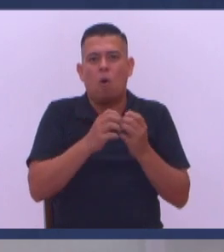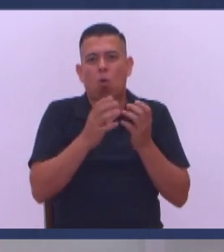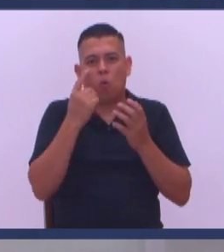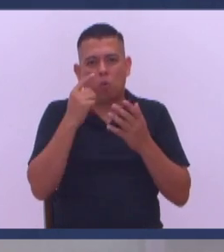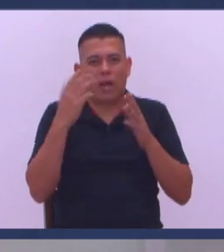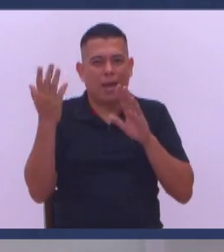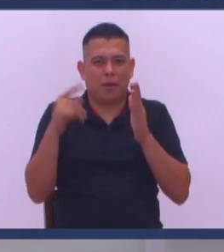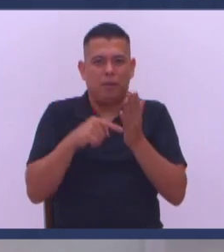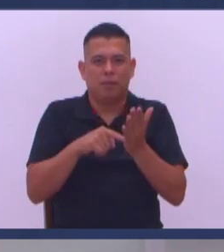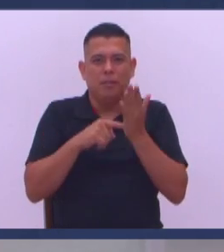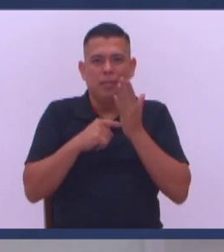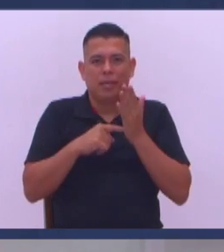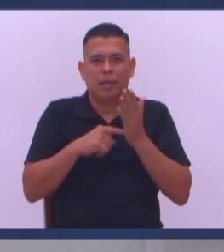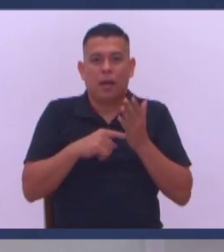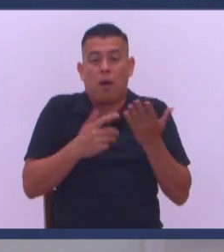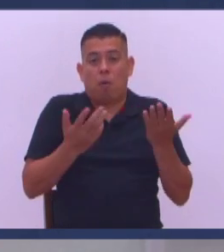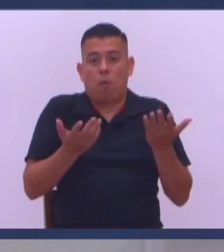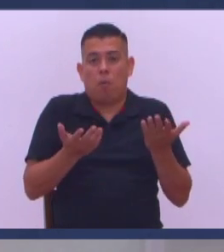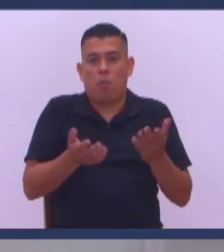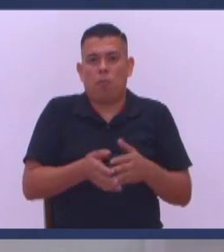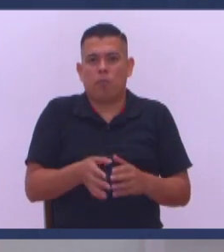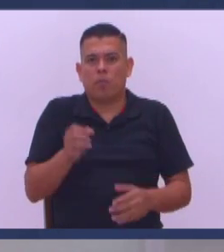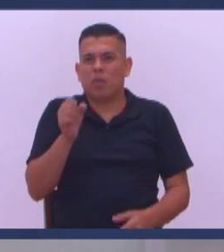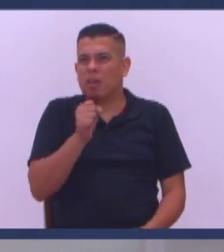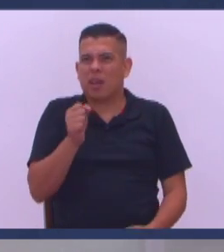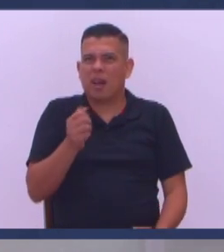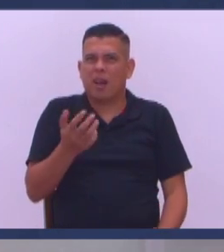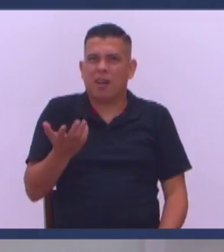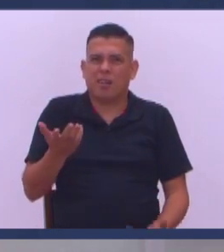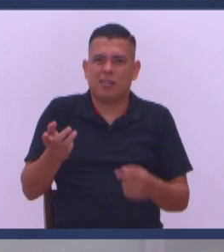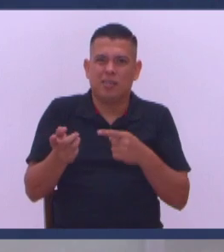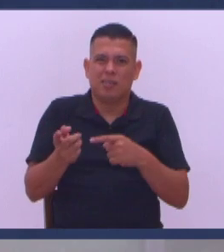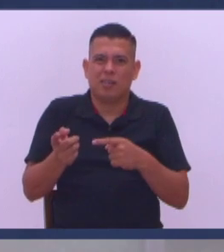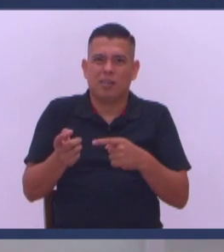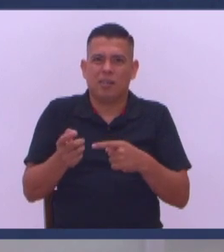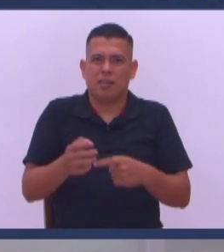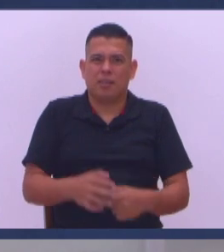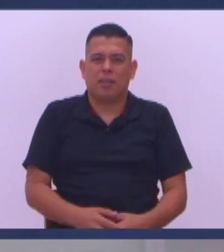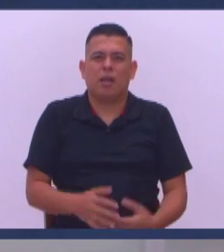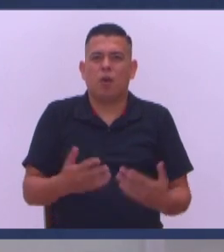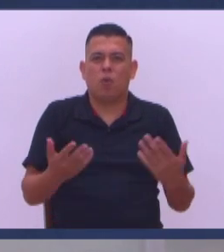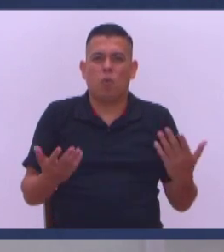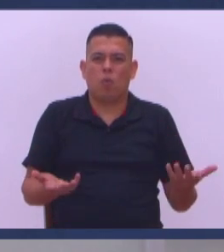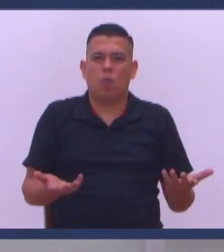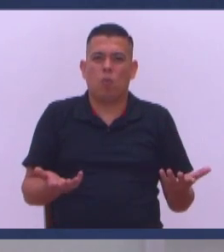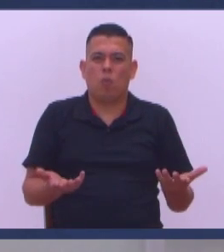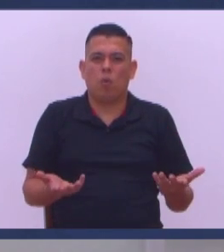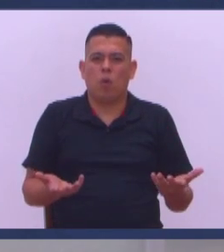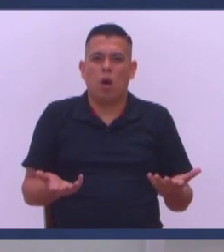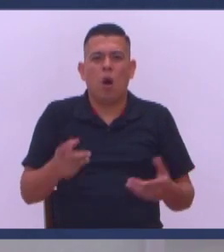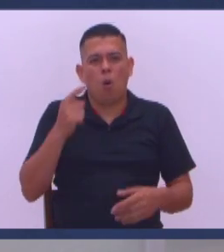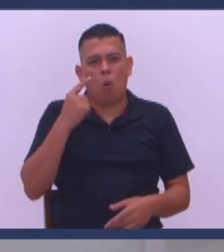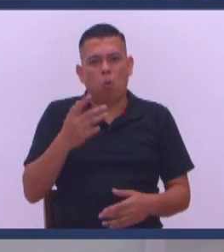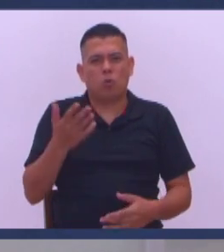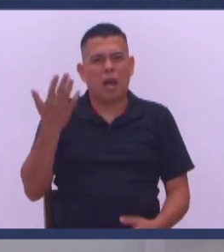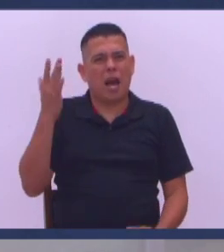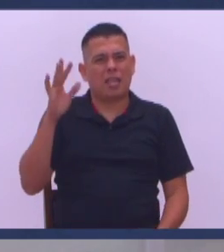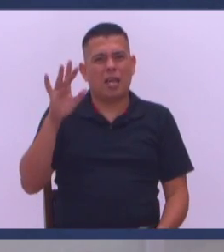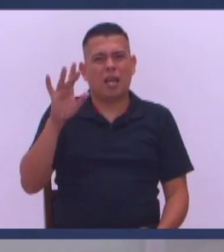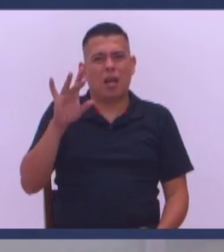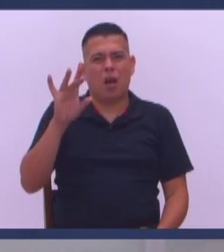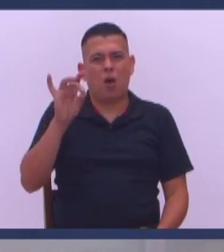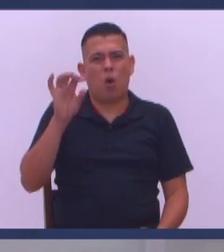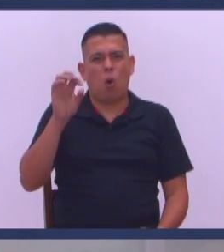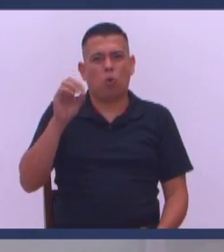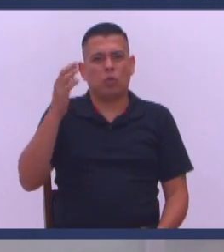cantan Solo estoy ilustrando Porque son artistas nacionales Pero que cantan Highway to Hell De ACDC Ya por los ochentas Voy